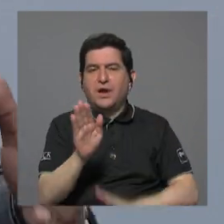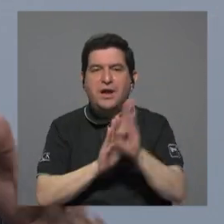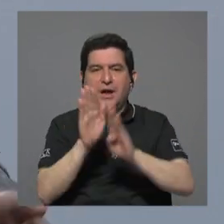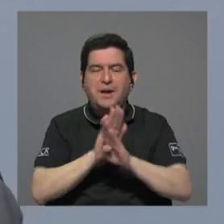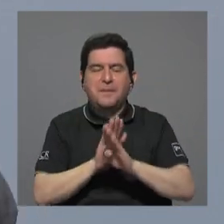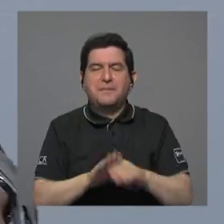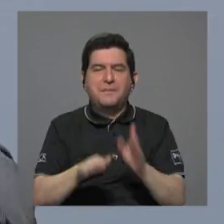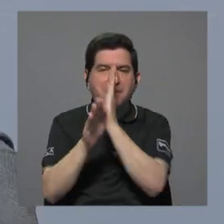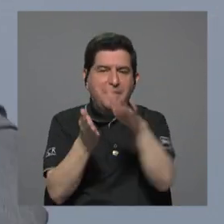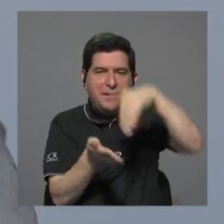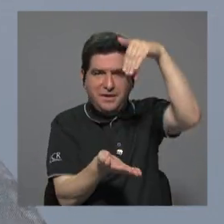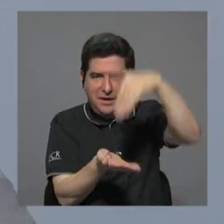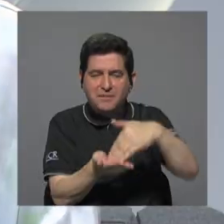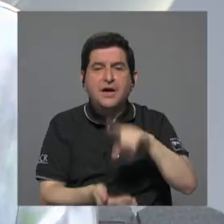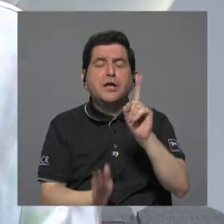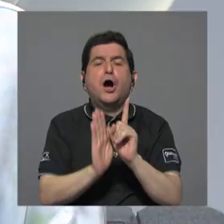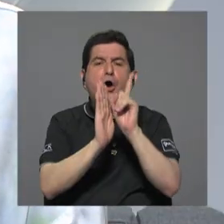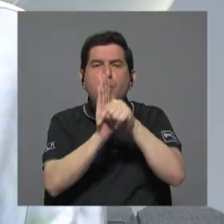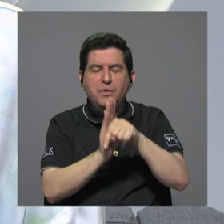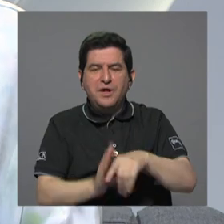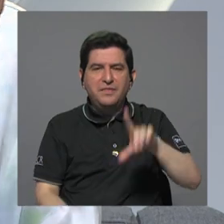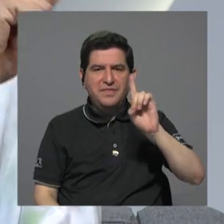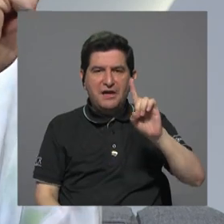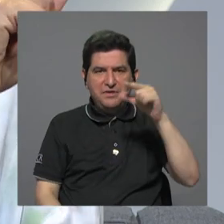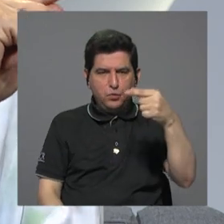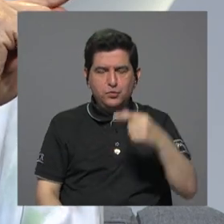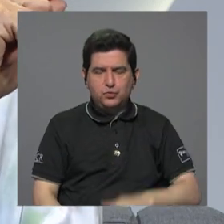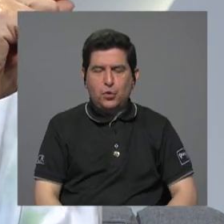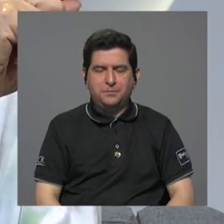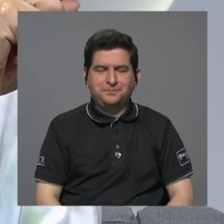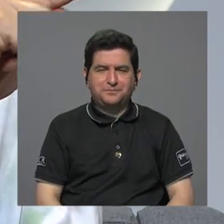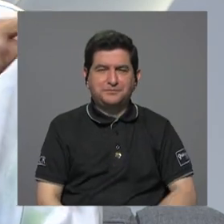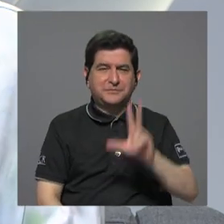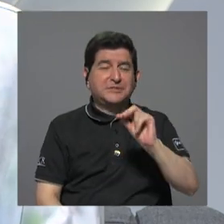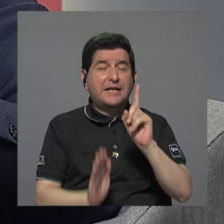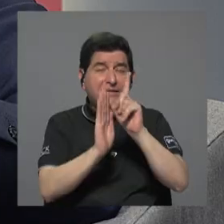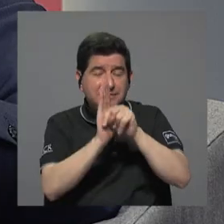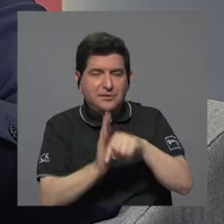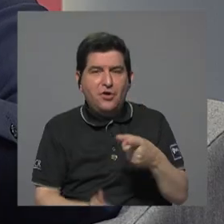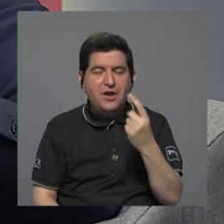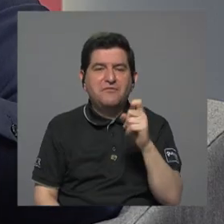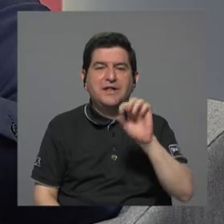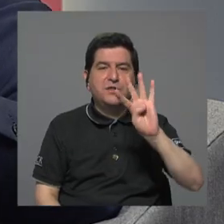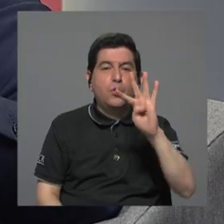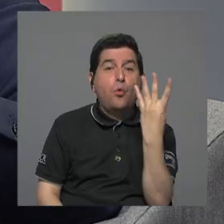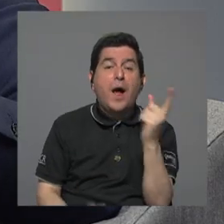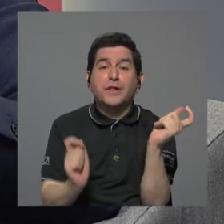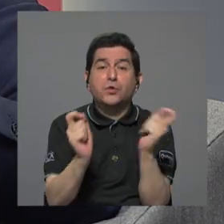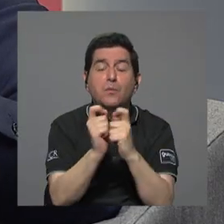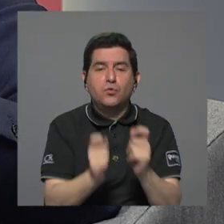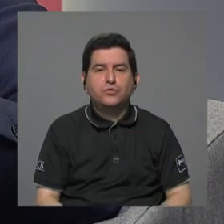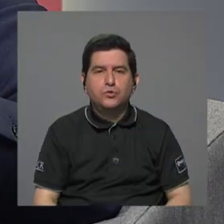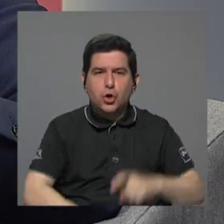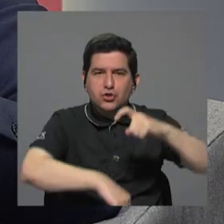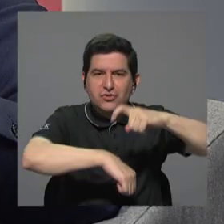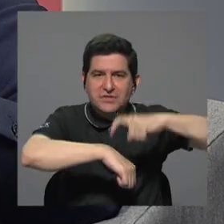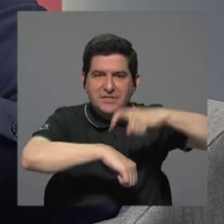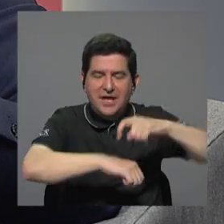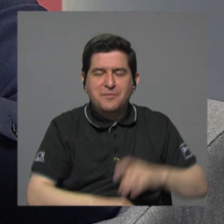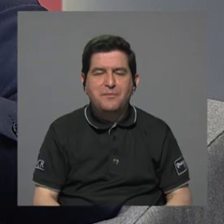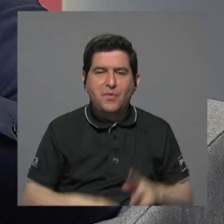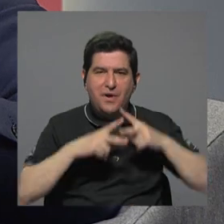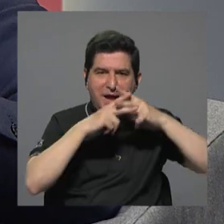valle centralista país minuto para don David Gurson 30 segundos te faltó un cuarto punto ponerle un plazo al